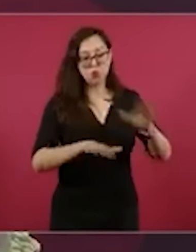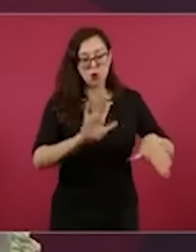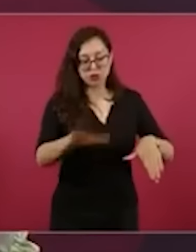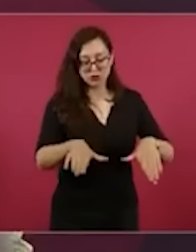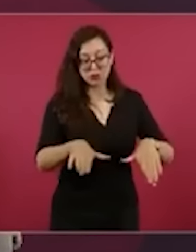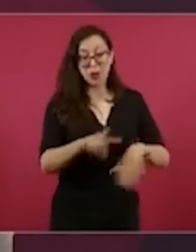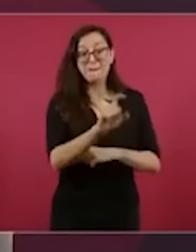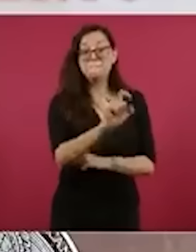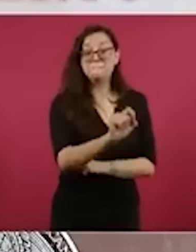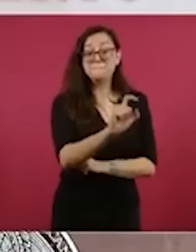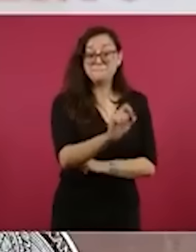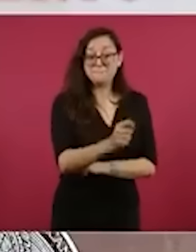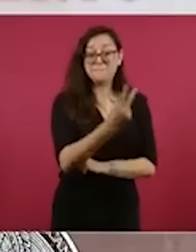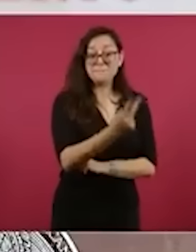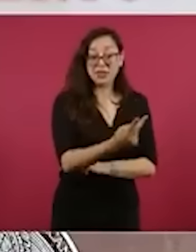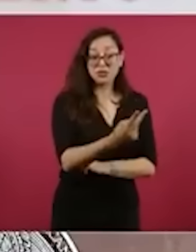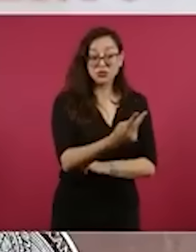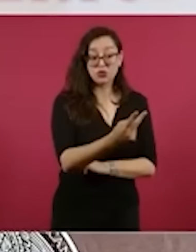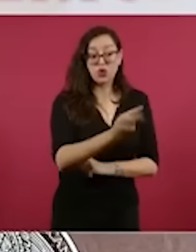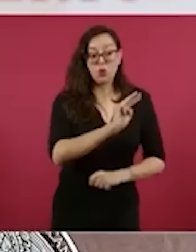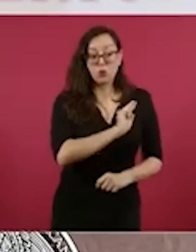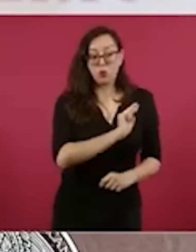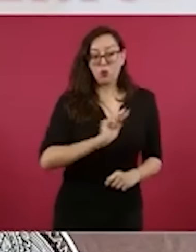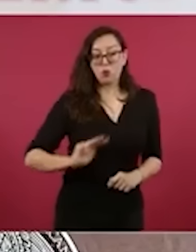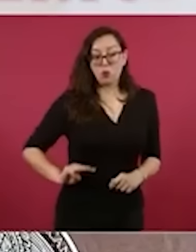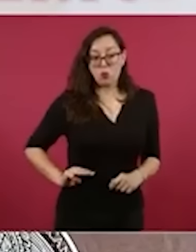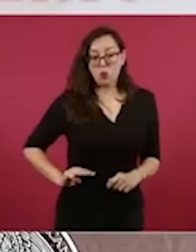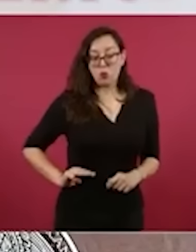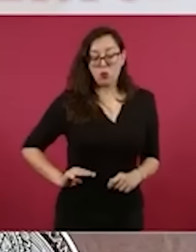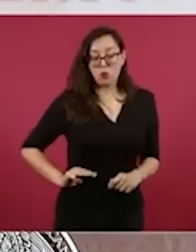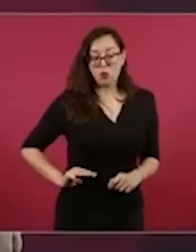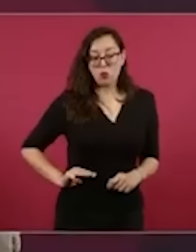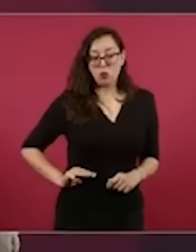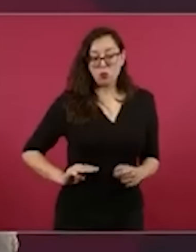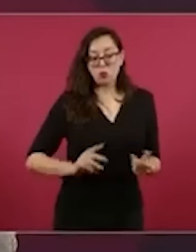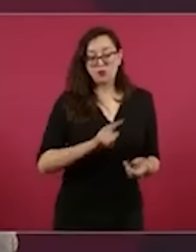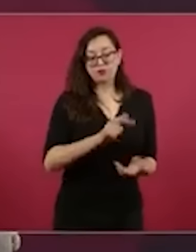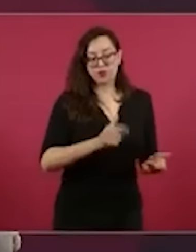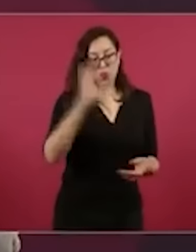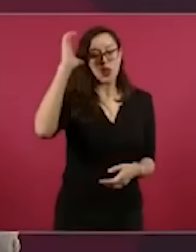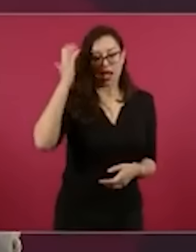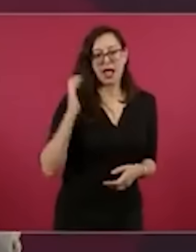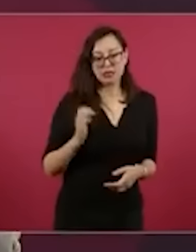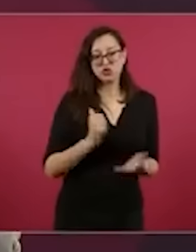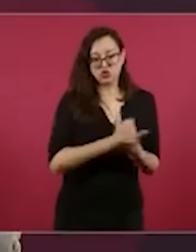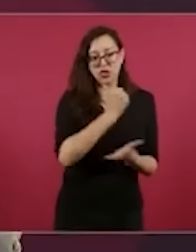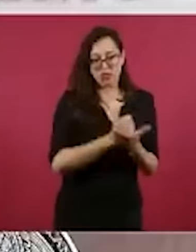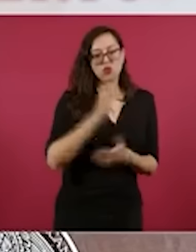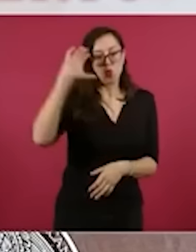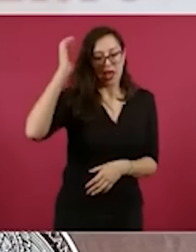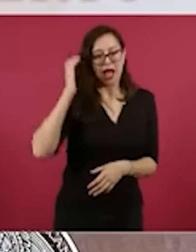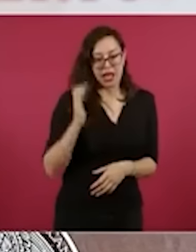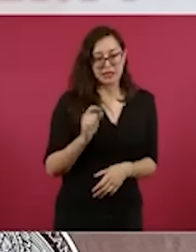22 son en el municipio, perdón, en la ciudad de Culiacán, ahí que